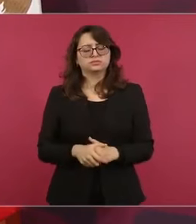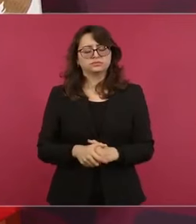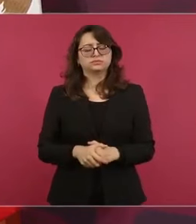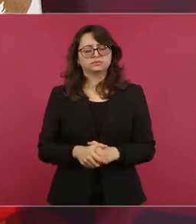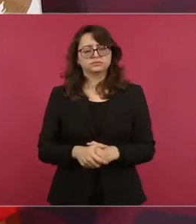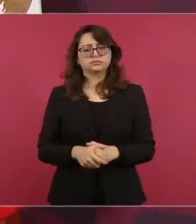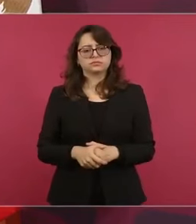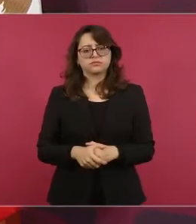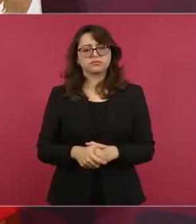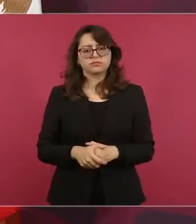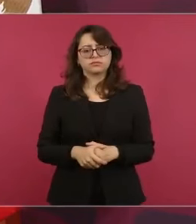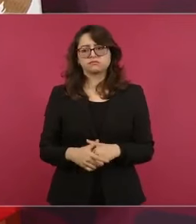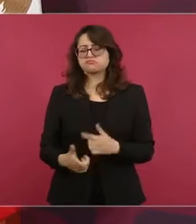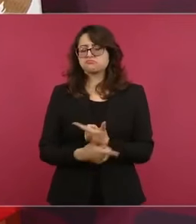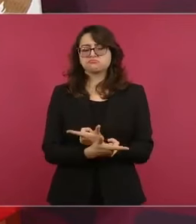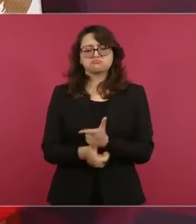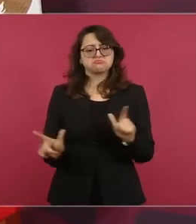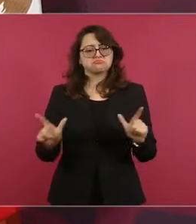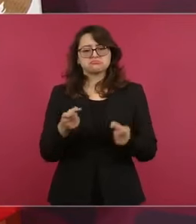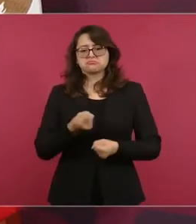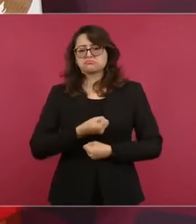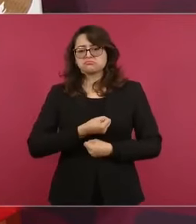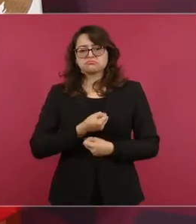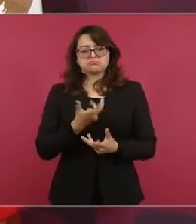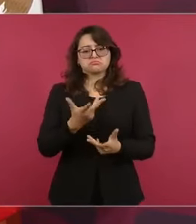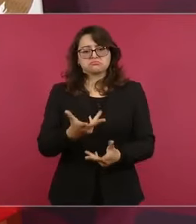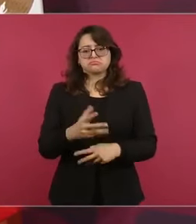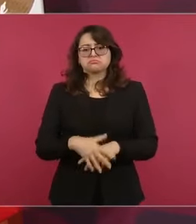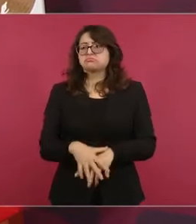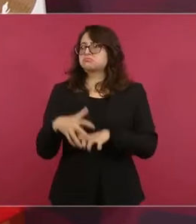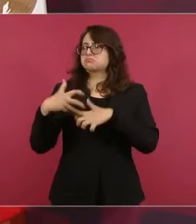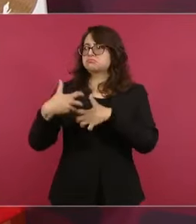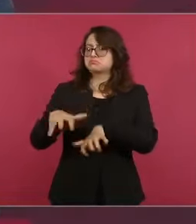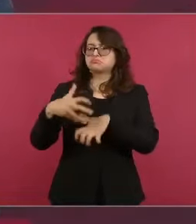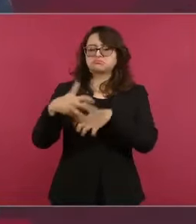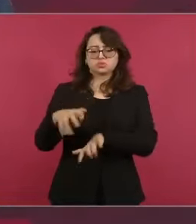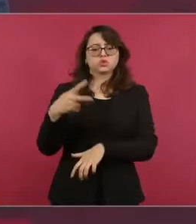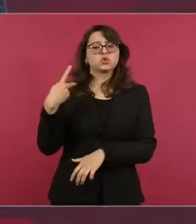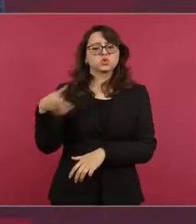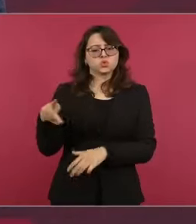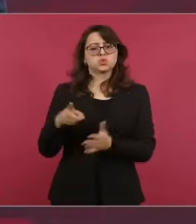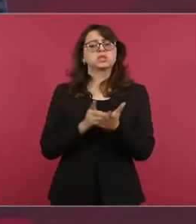la libertad, la expresión, el derecho de manifestación.